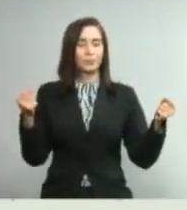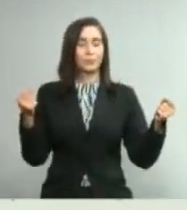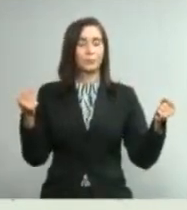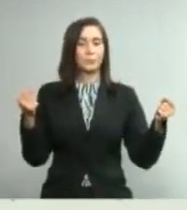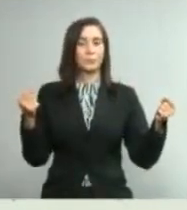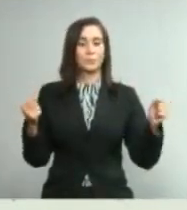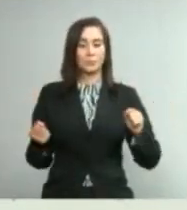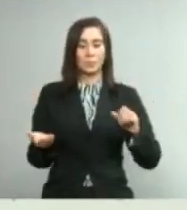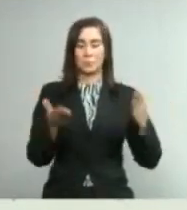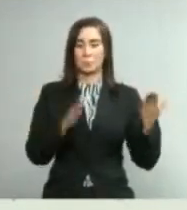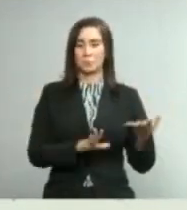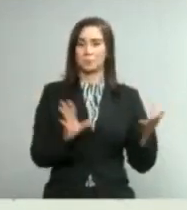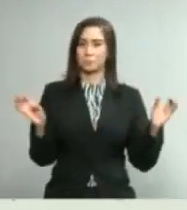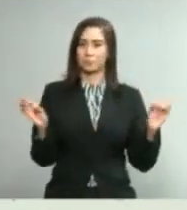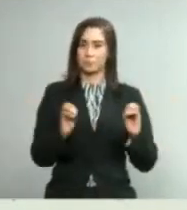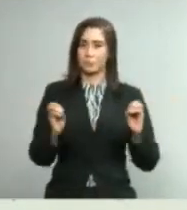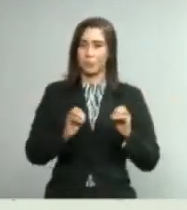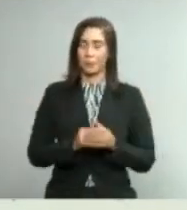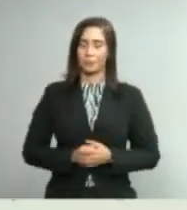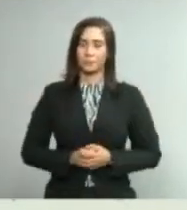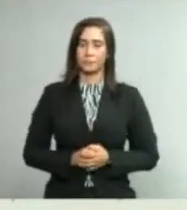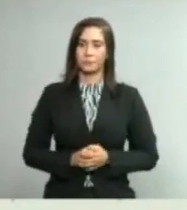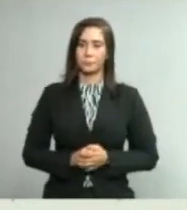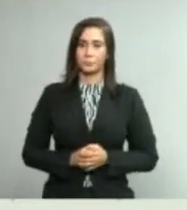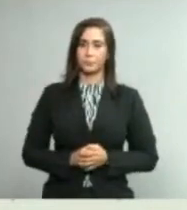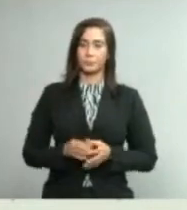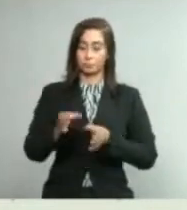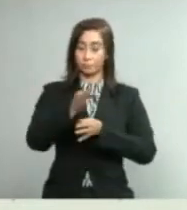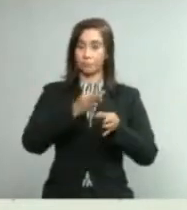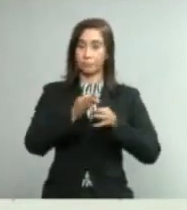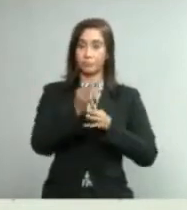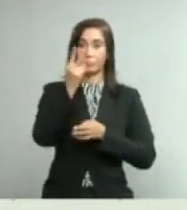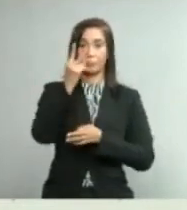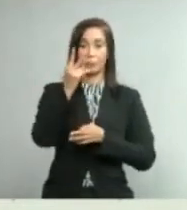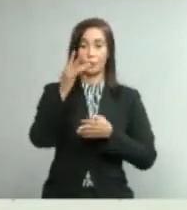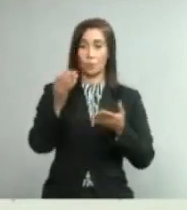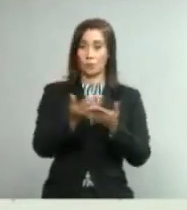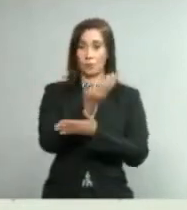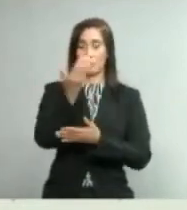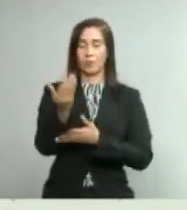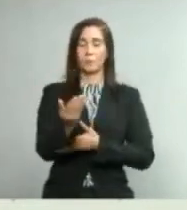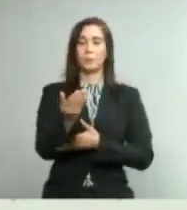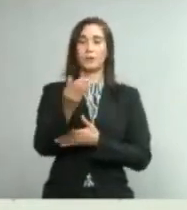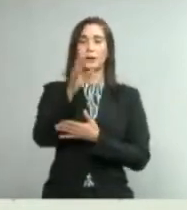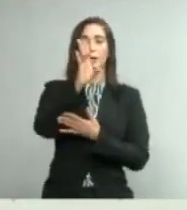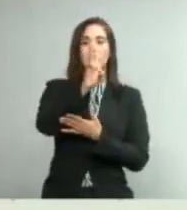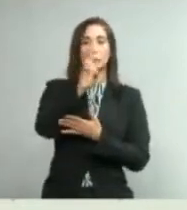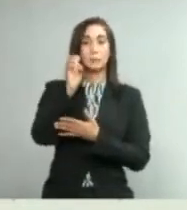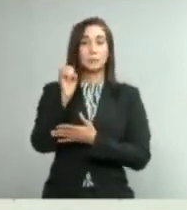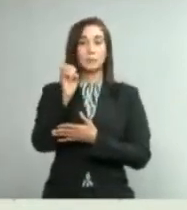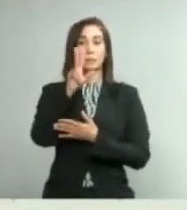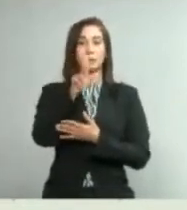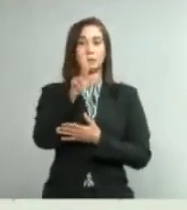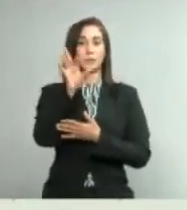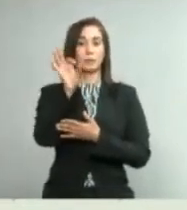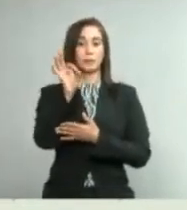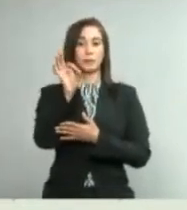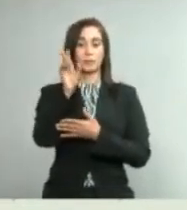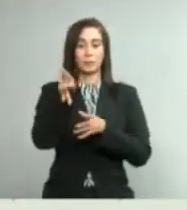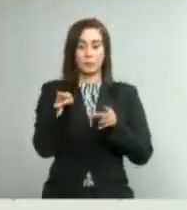cero fallecimientos. Duarte, dos casos nuevos, 739